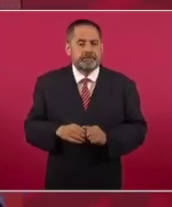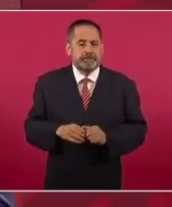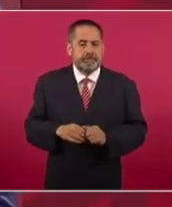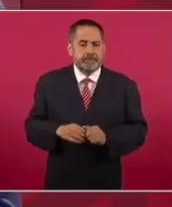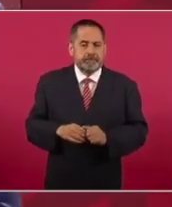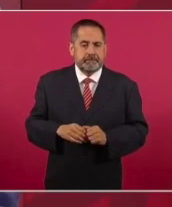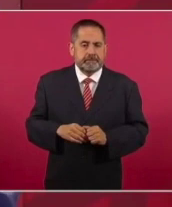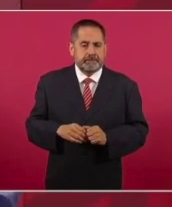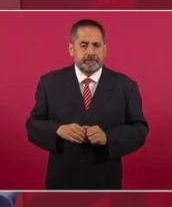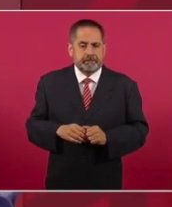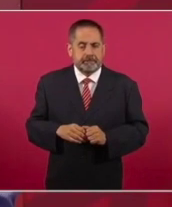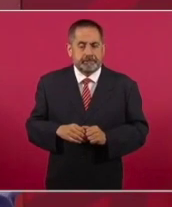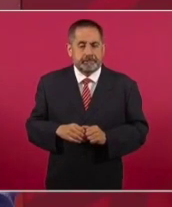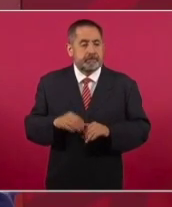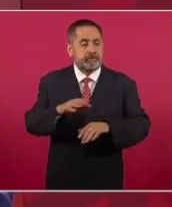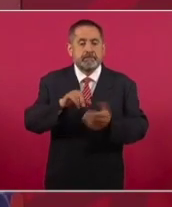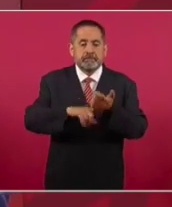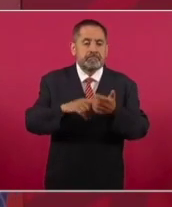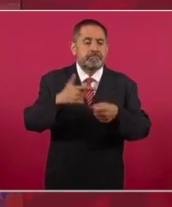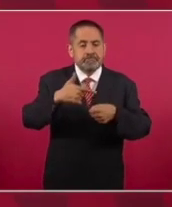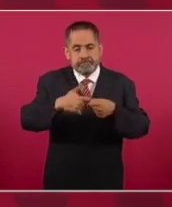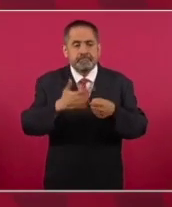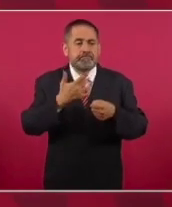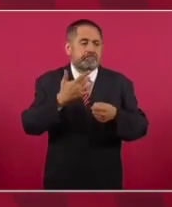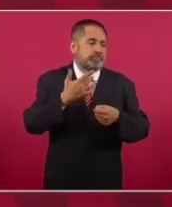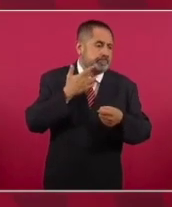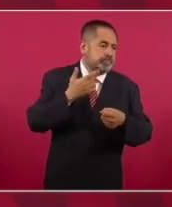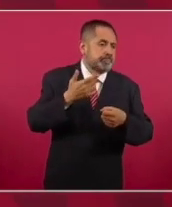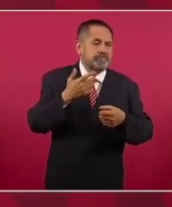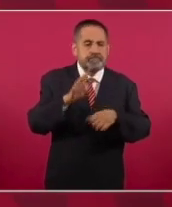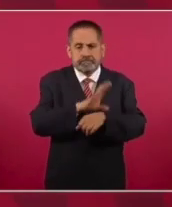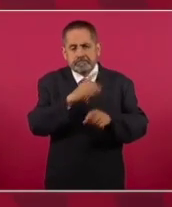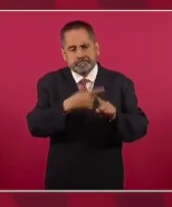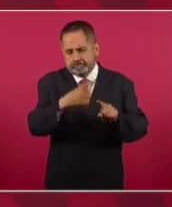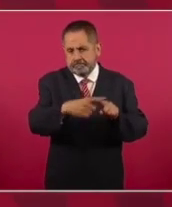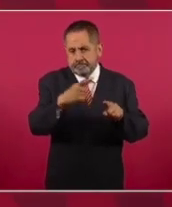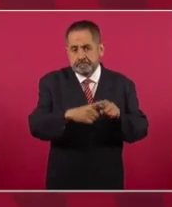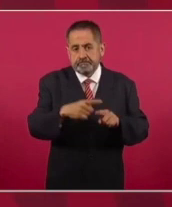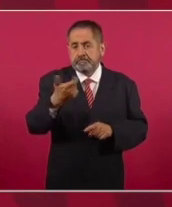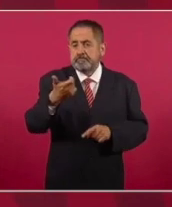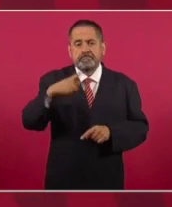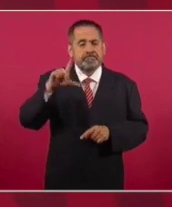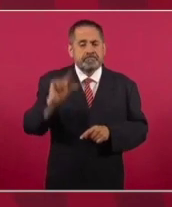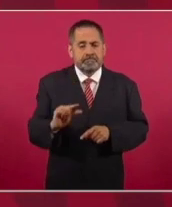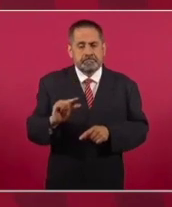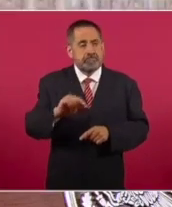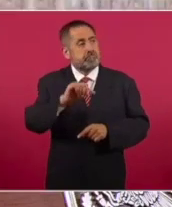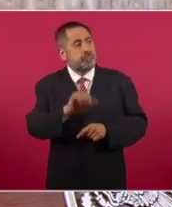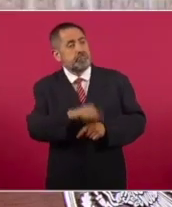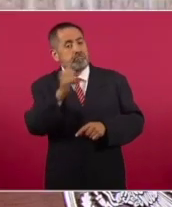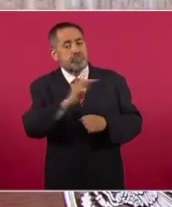todos los energéticos en México cuestan menos que en la mayoría